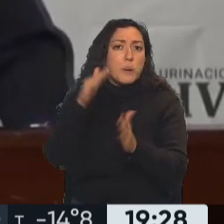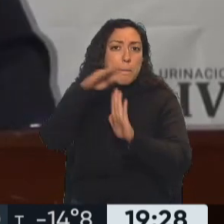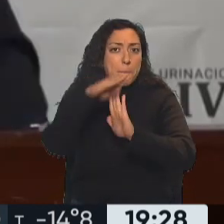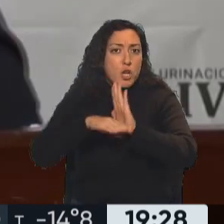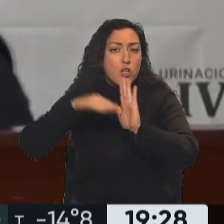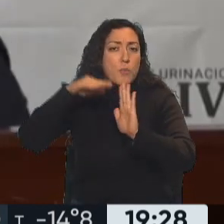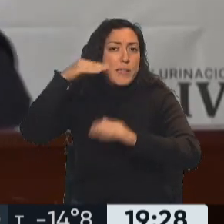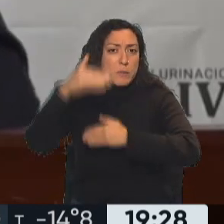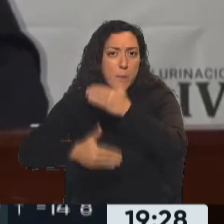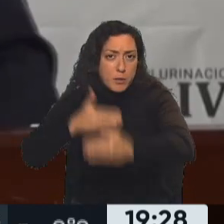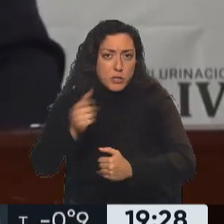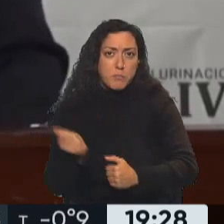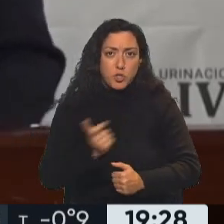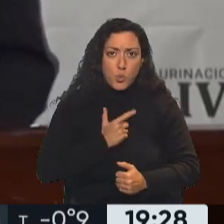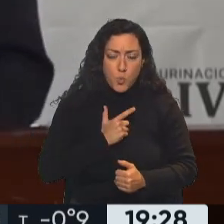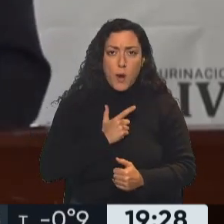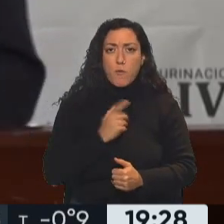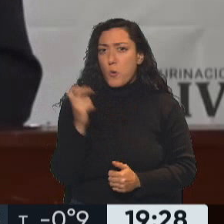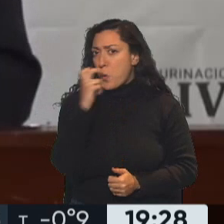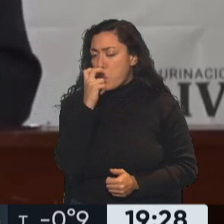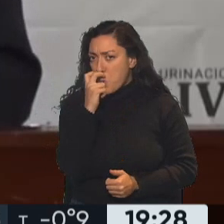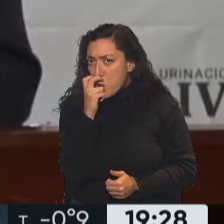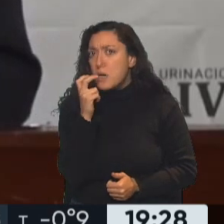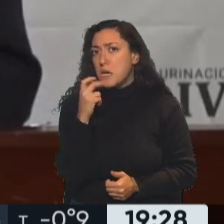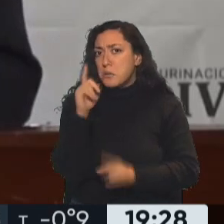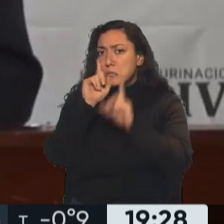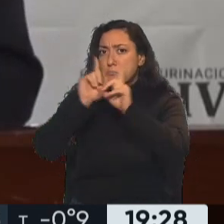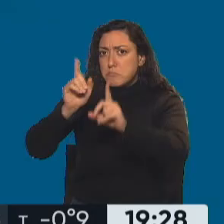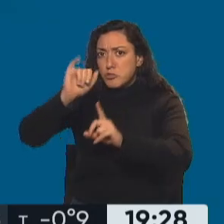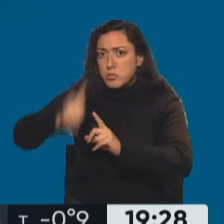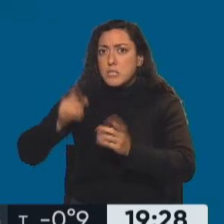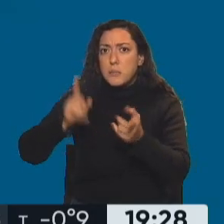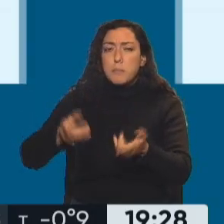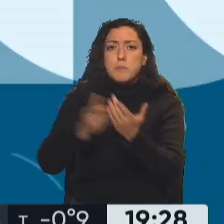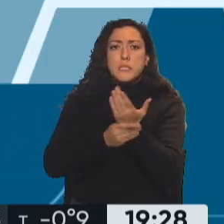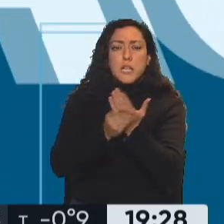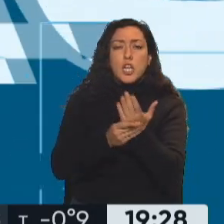normativa establecida por nuestro Estado Plurinacional de Bolivia y dirigido por el Ministerio de Salud. Gracias